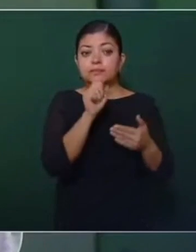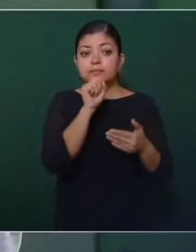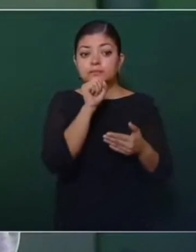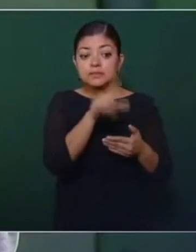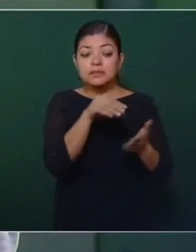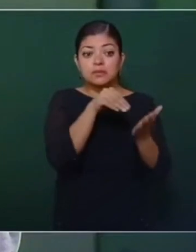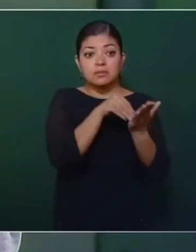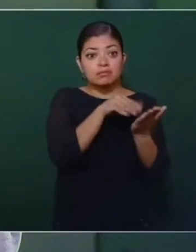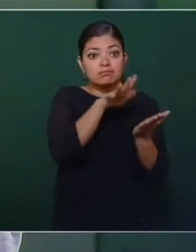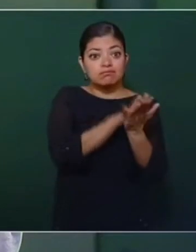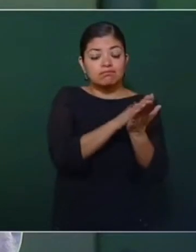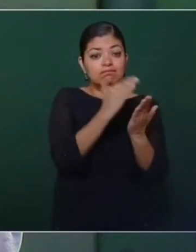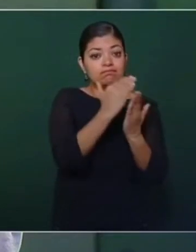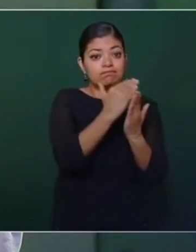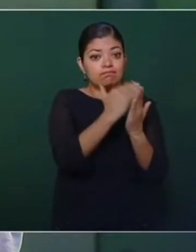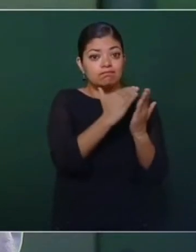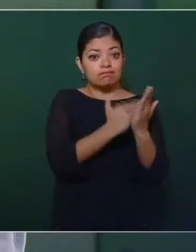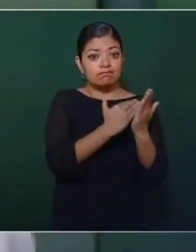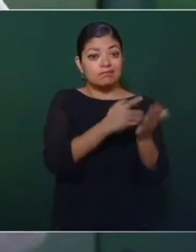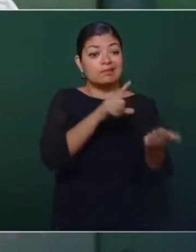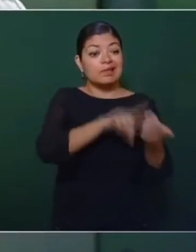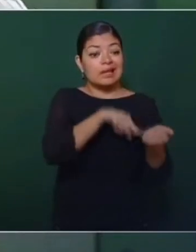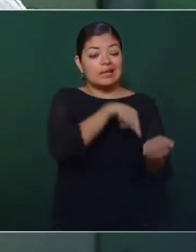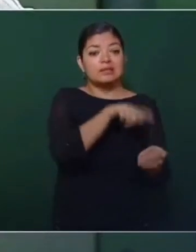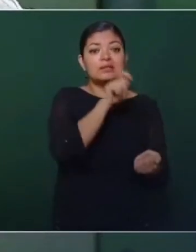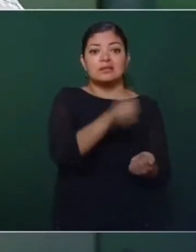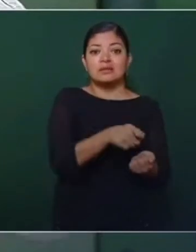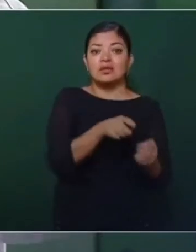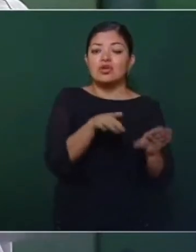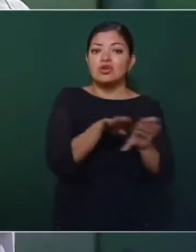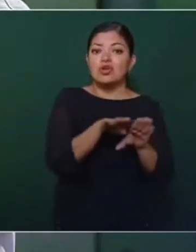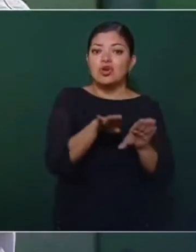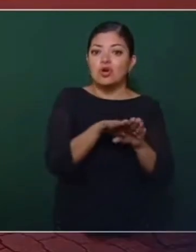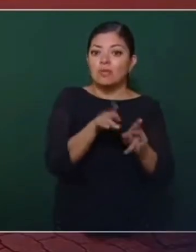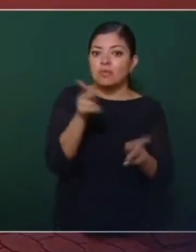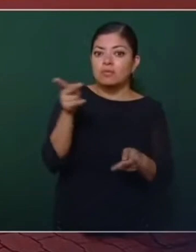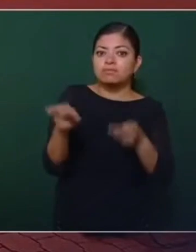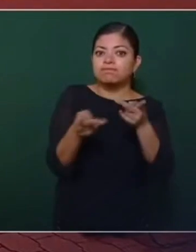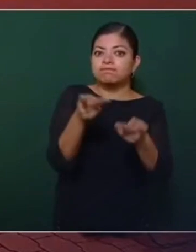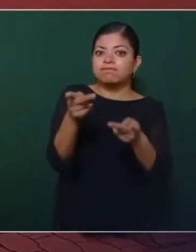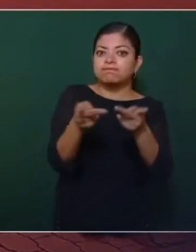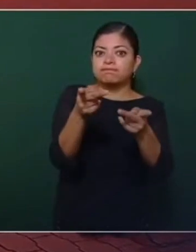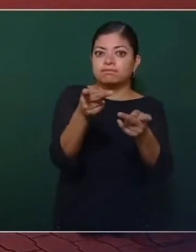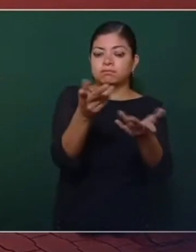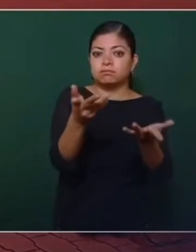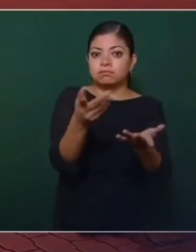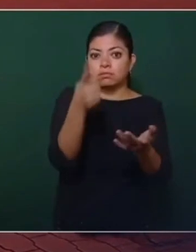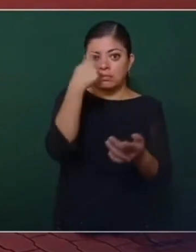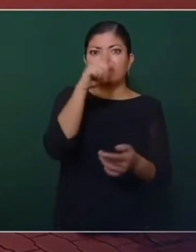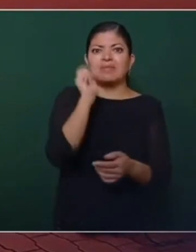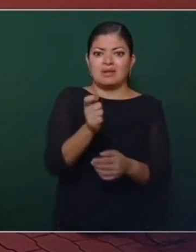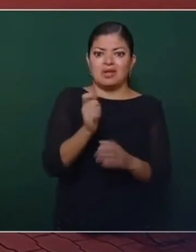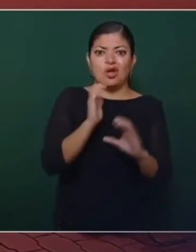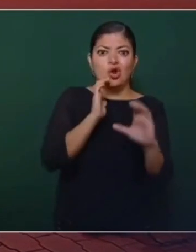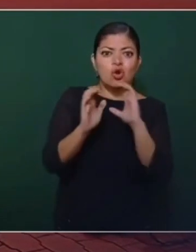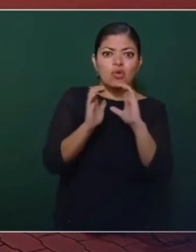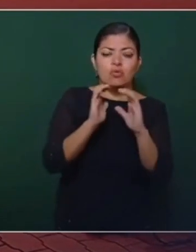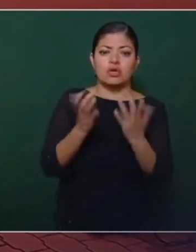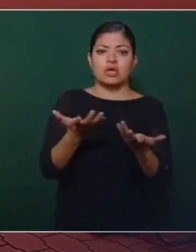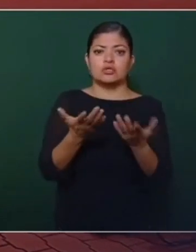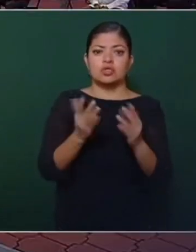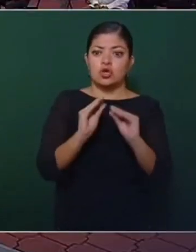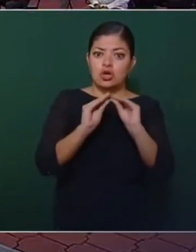para establecer comunicación, aclarar cosas